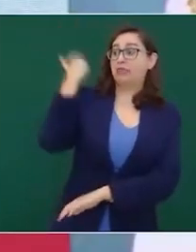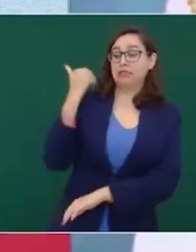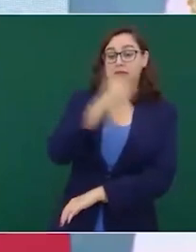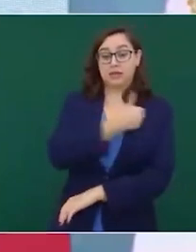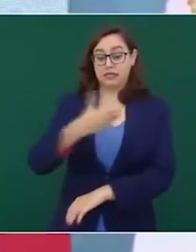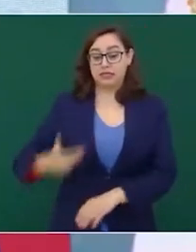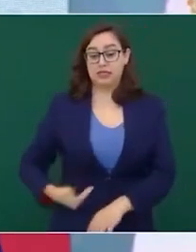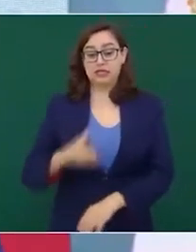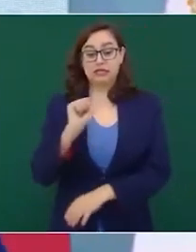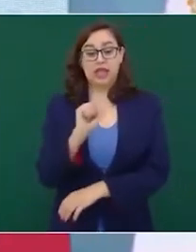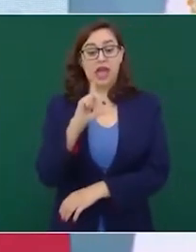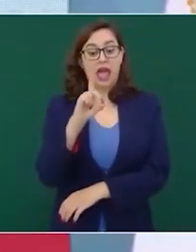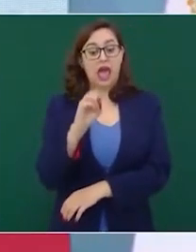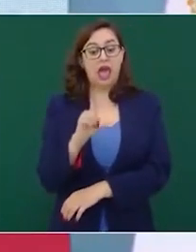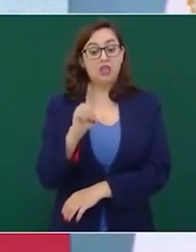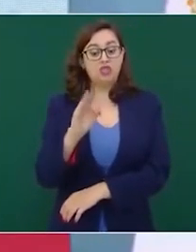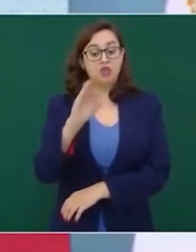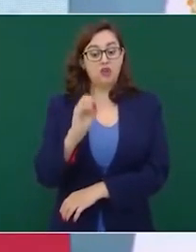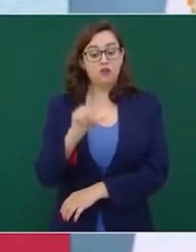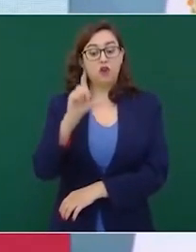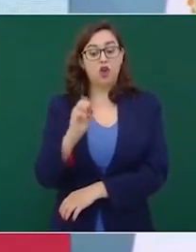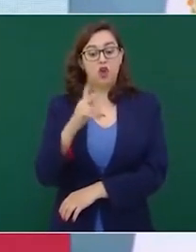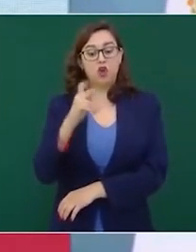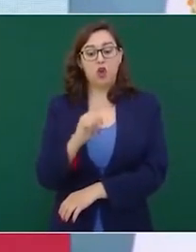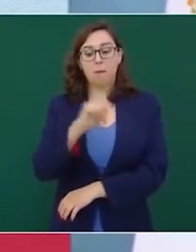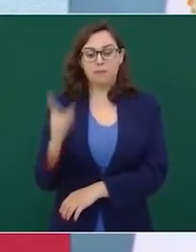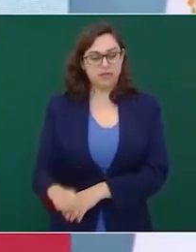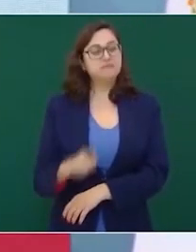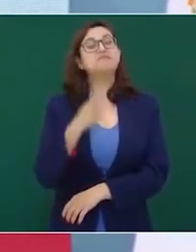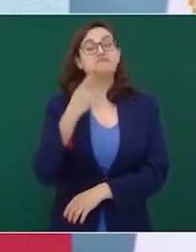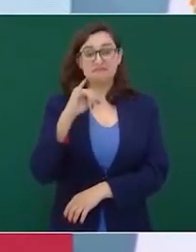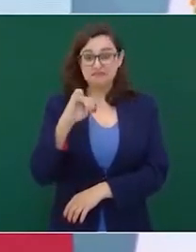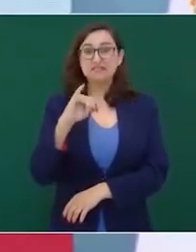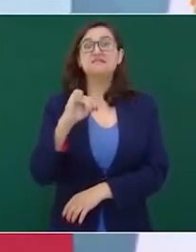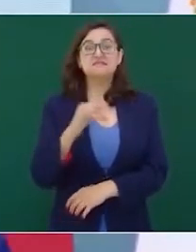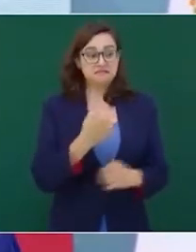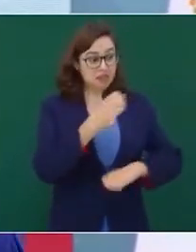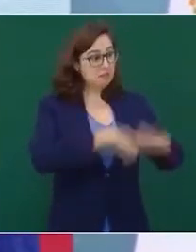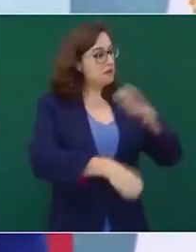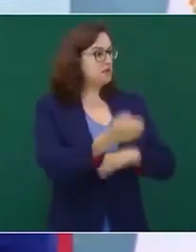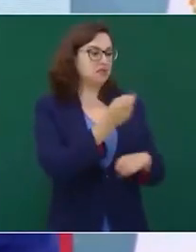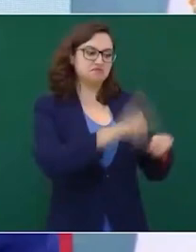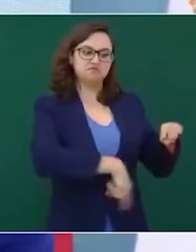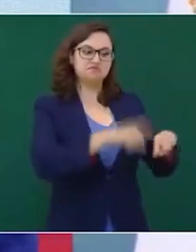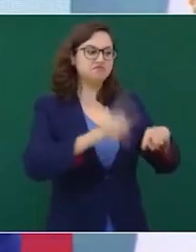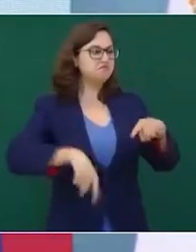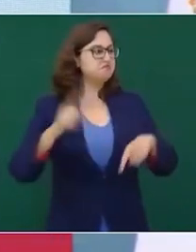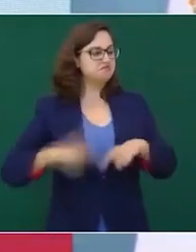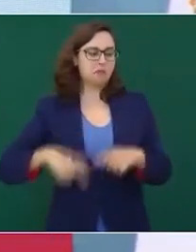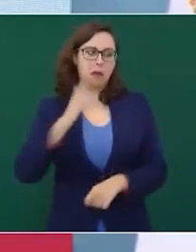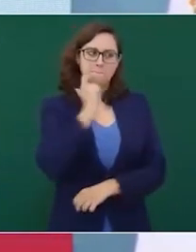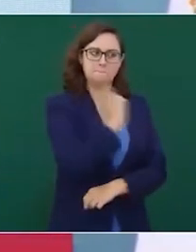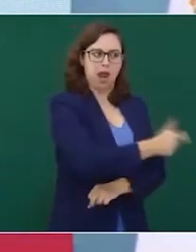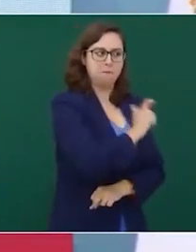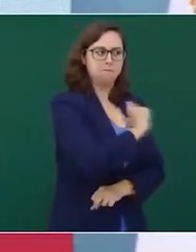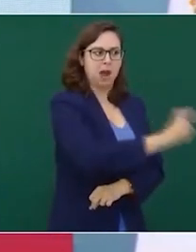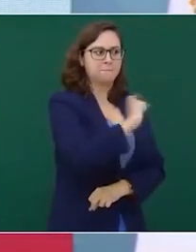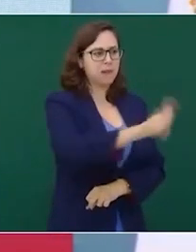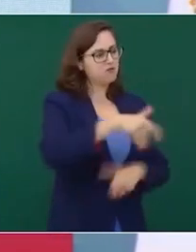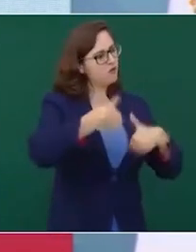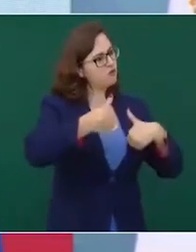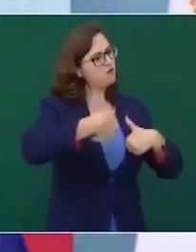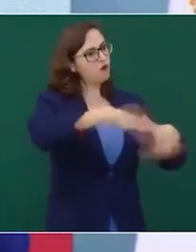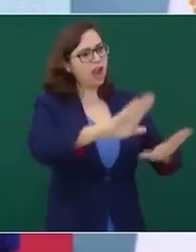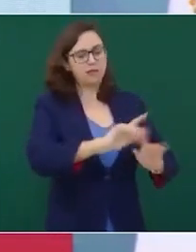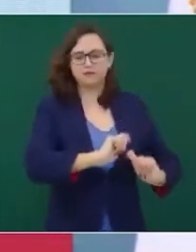nosotros con sus empresas, les pagamos su indemnización y el Estado, la Comisión Federal de